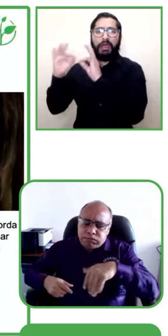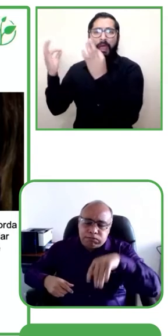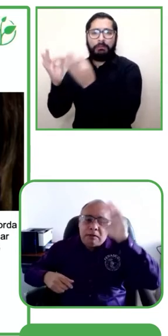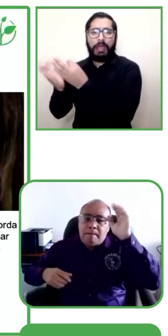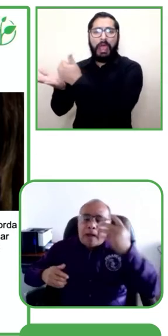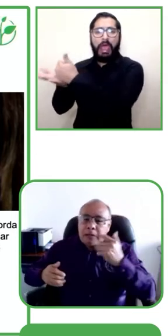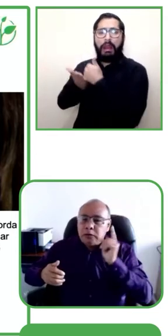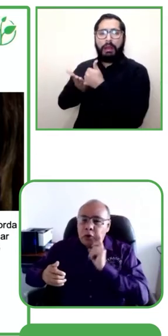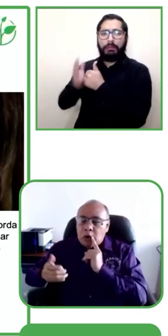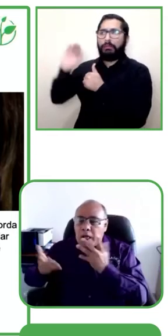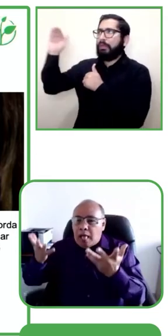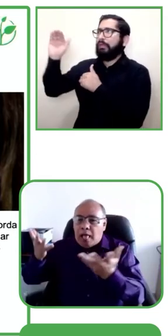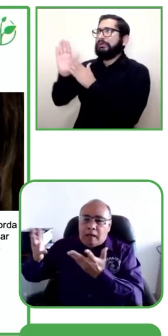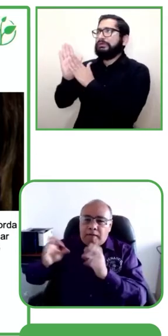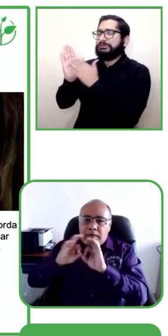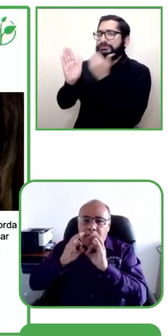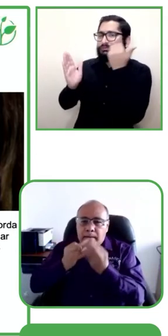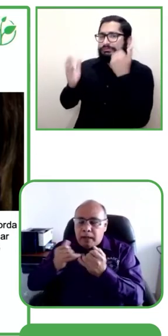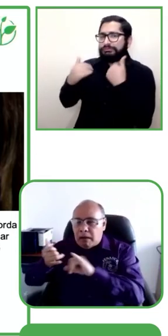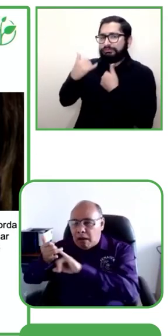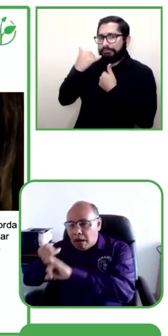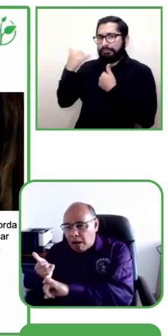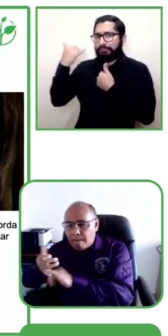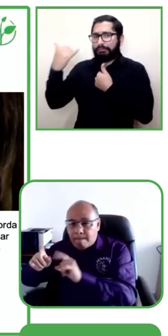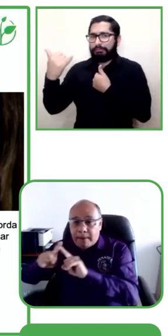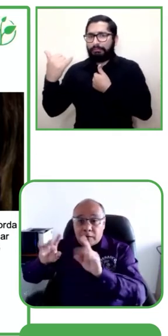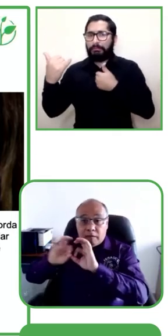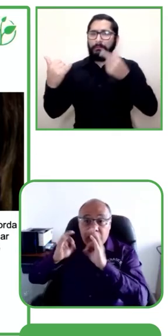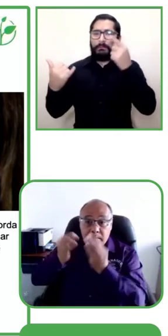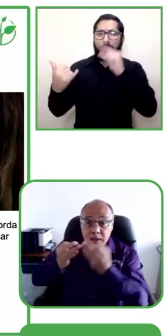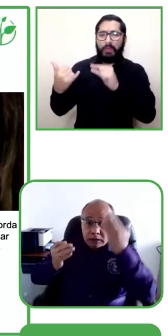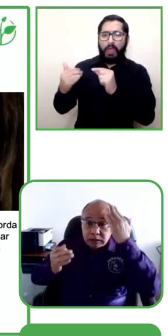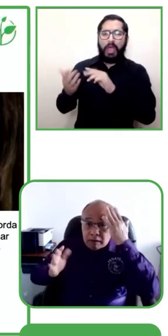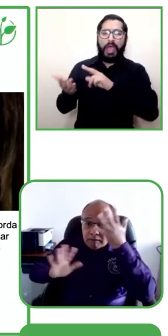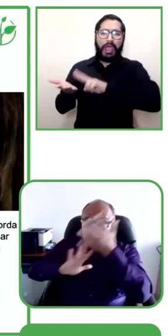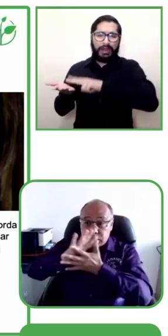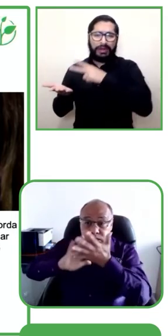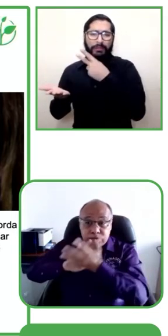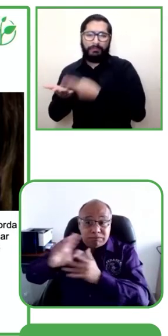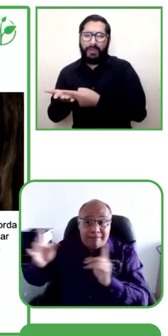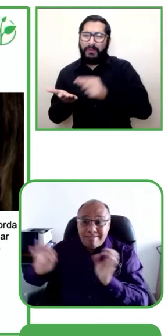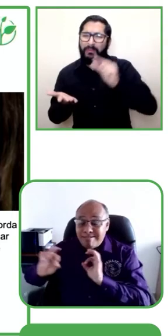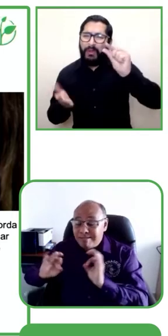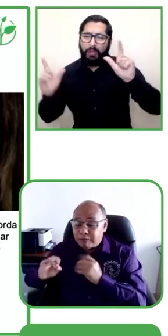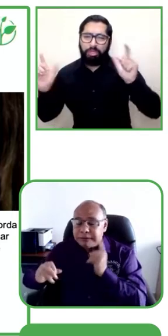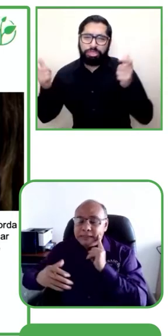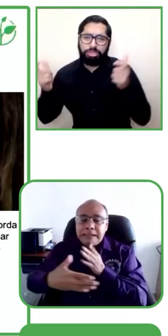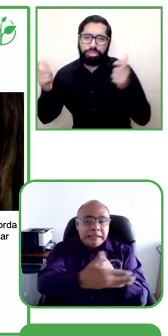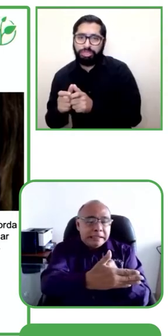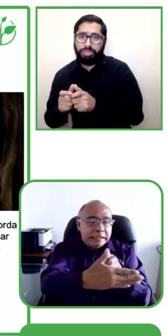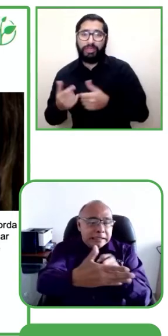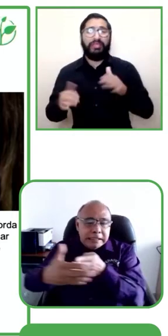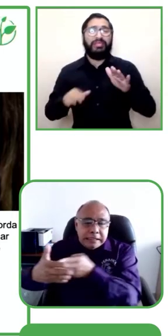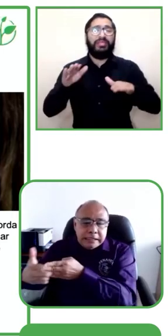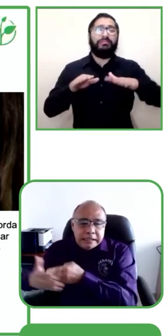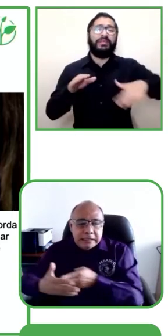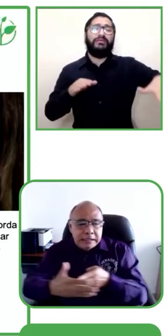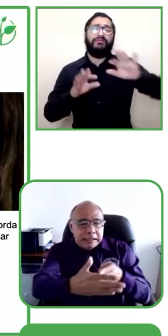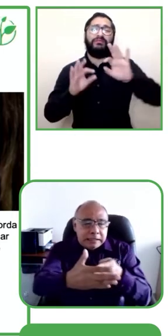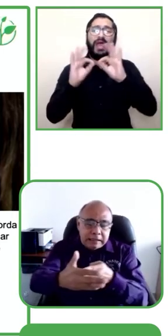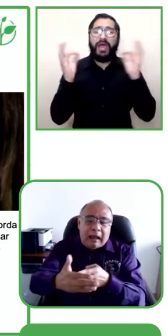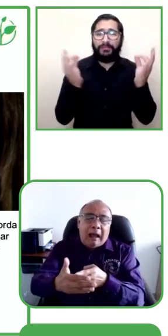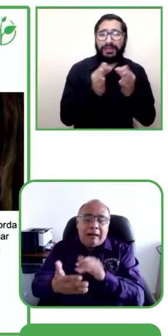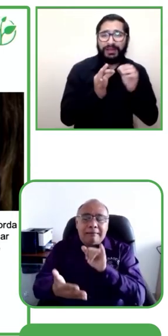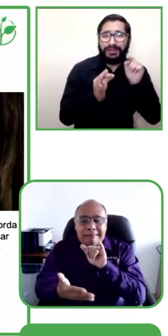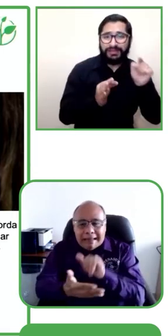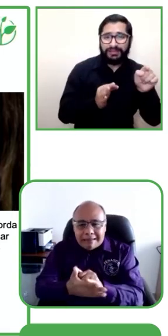con muchos intérpretes. Eran muy, muy pocos los intérpretes que habían. Entonces, se dependía de los familiares, pero los familiares no sabían